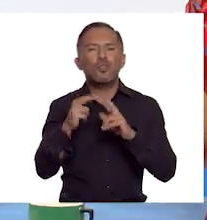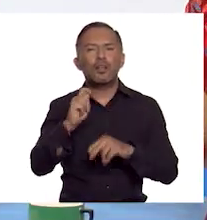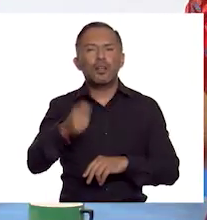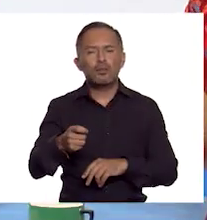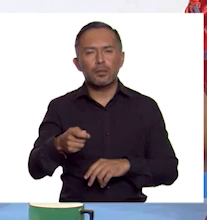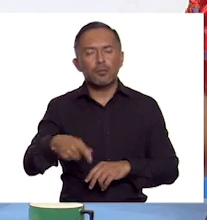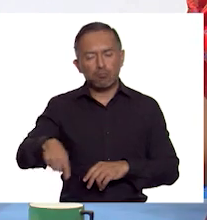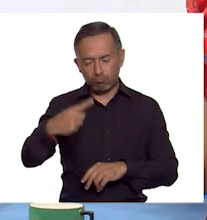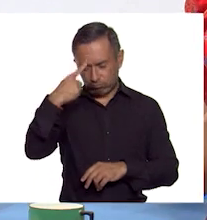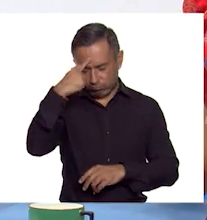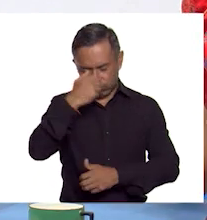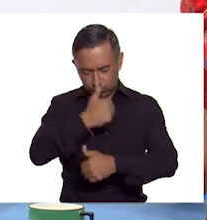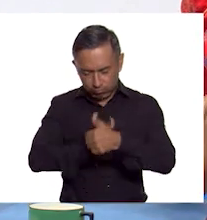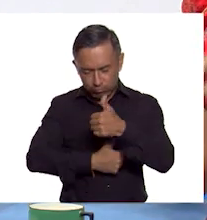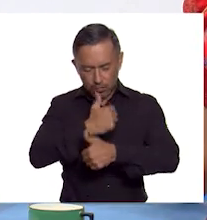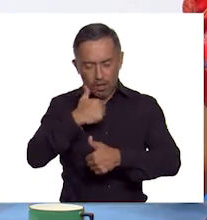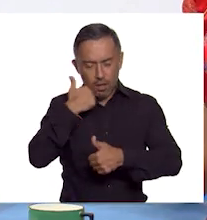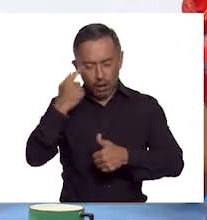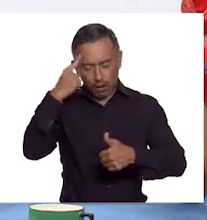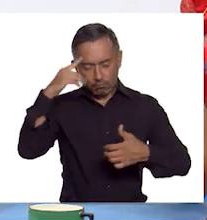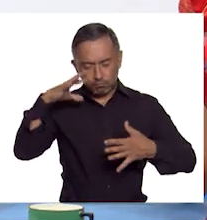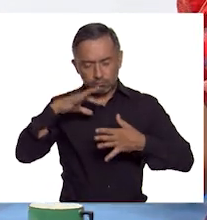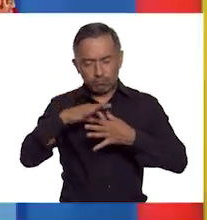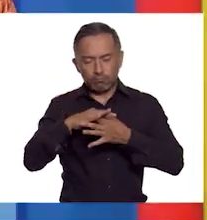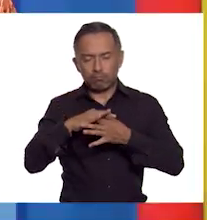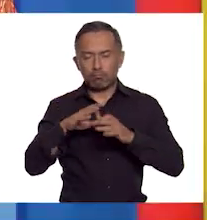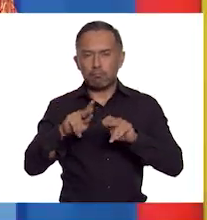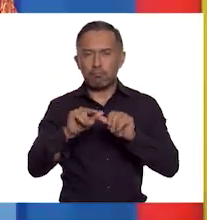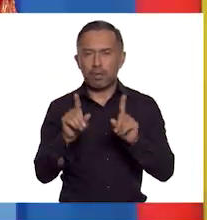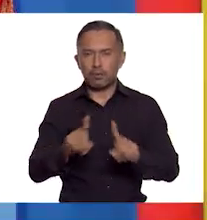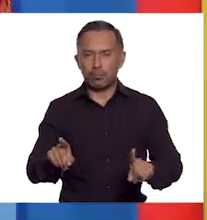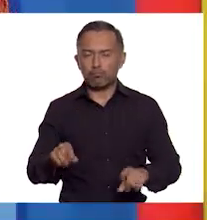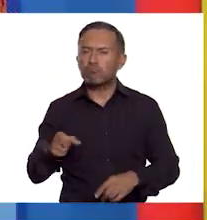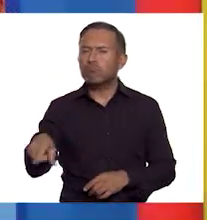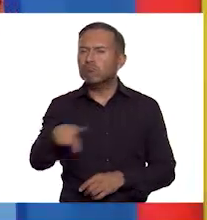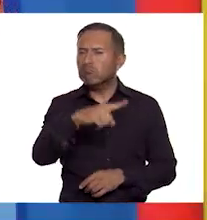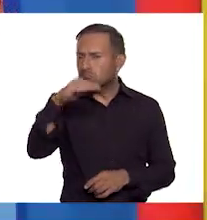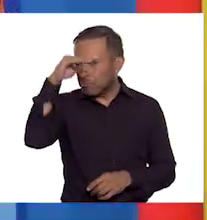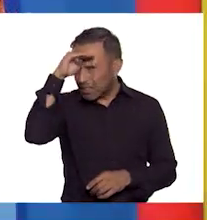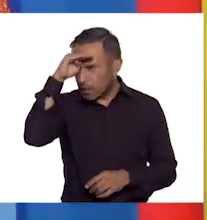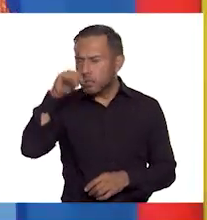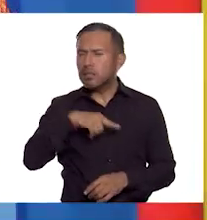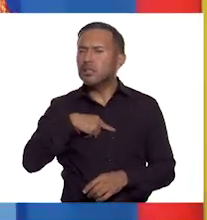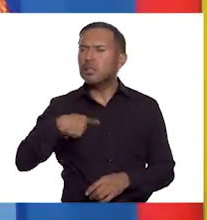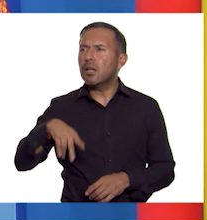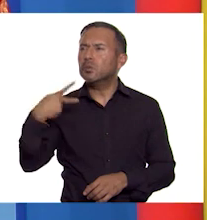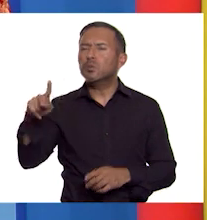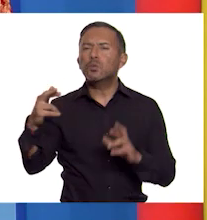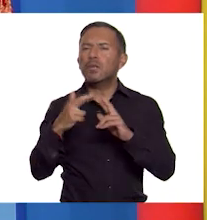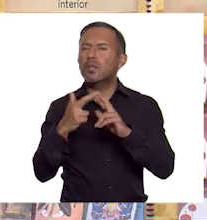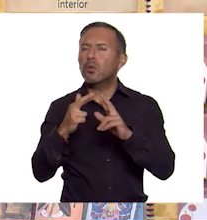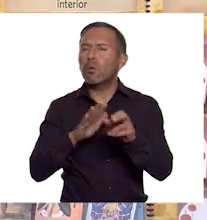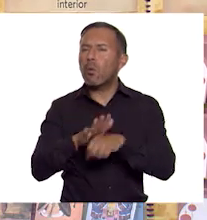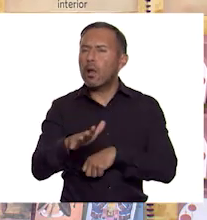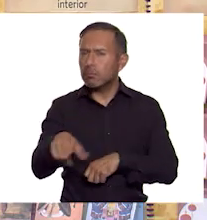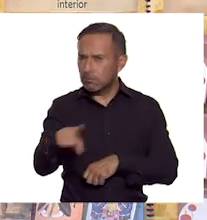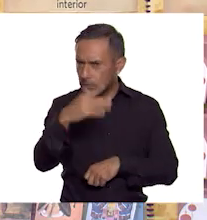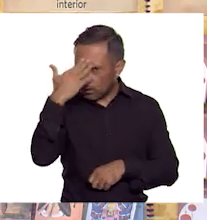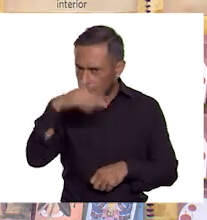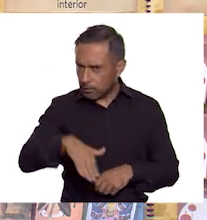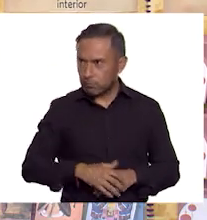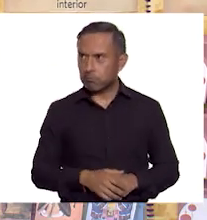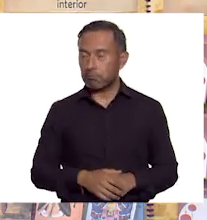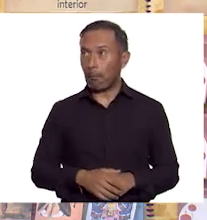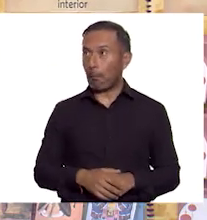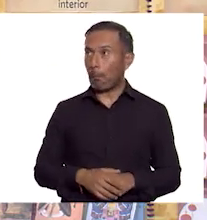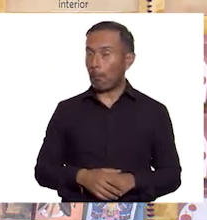armonía interior. ¿Se han preguntado qué religión se practicaba en China? Pues, yo sé